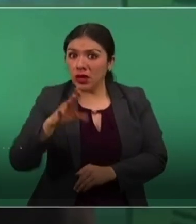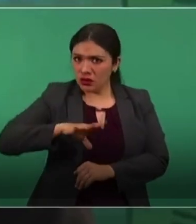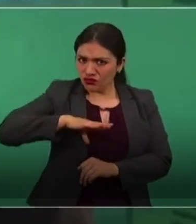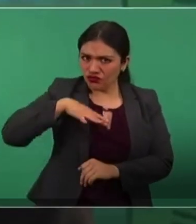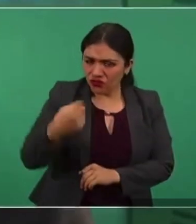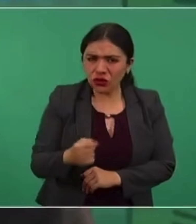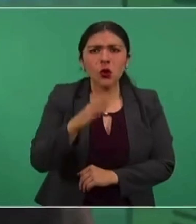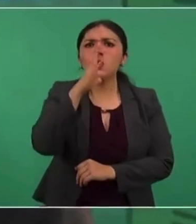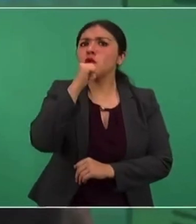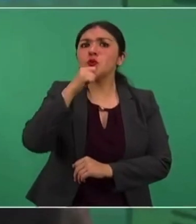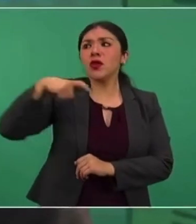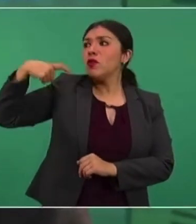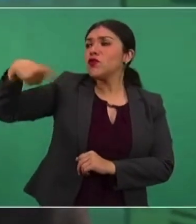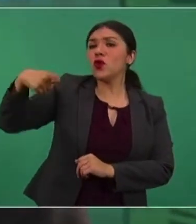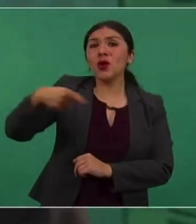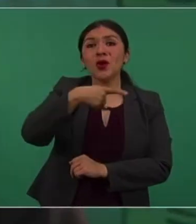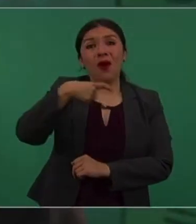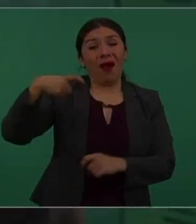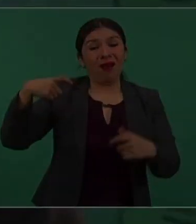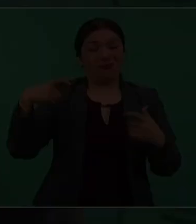haber gobierno rico con pueblo pobre.